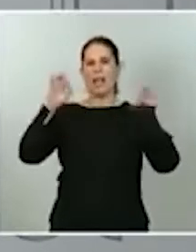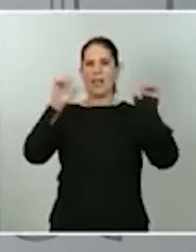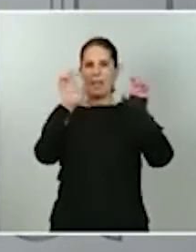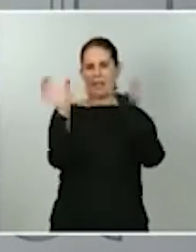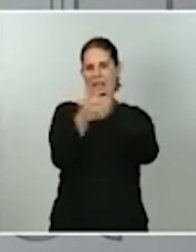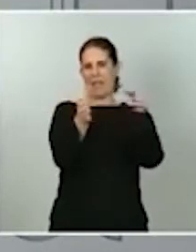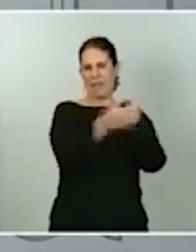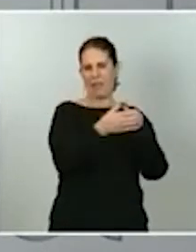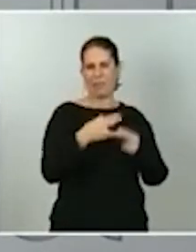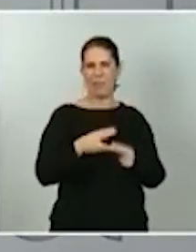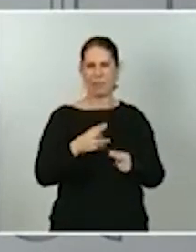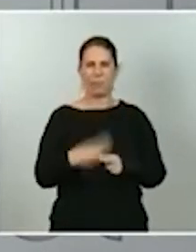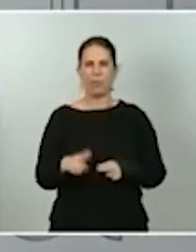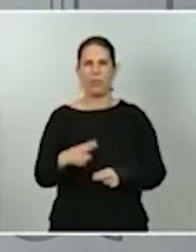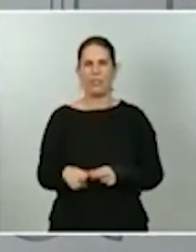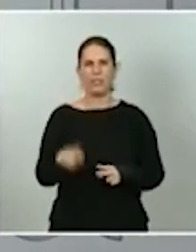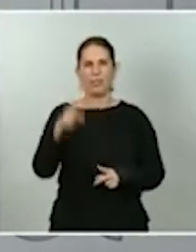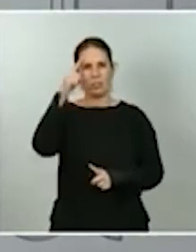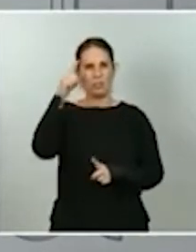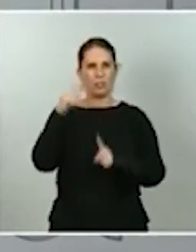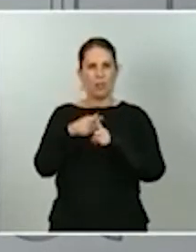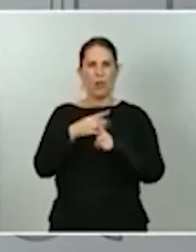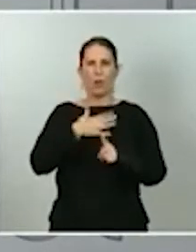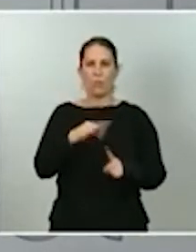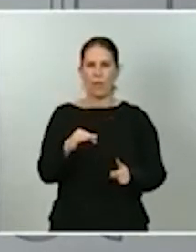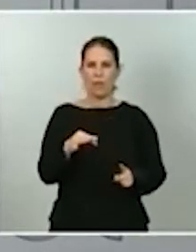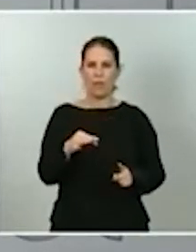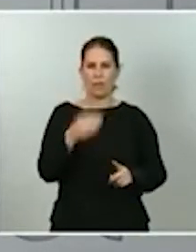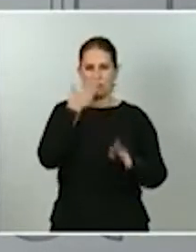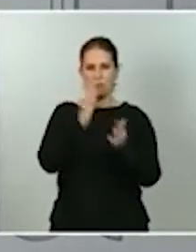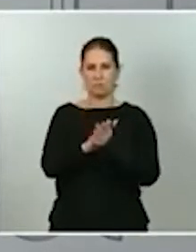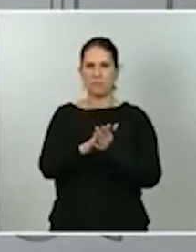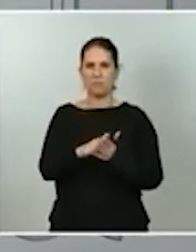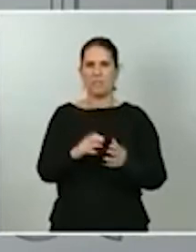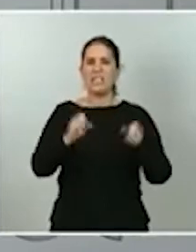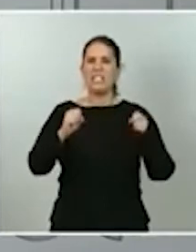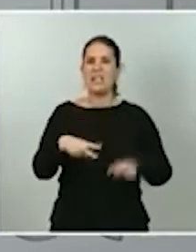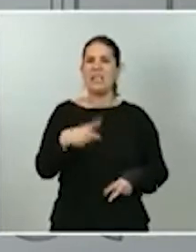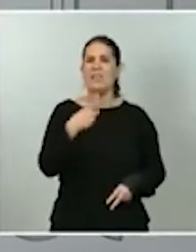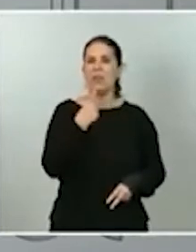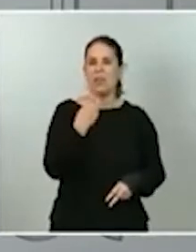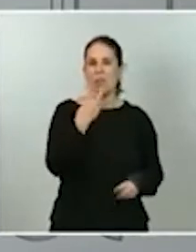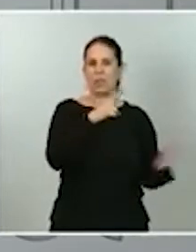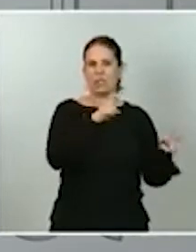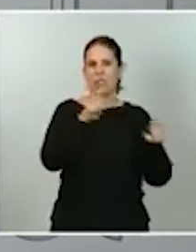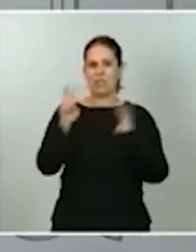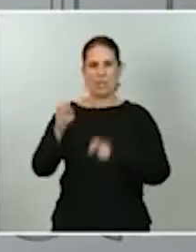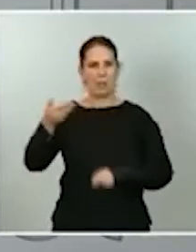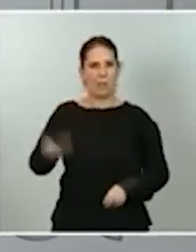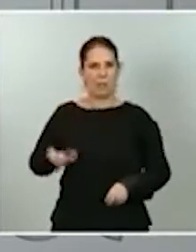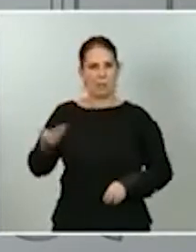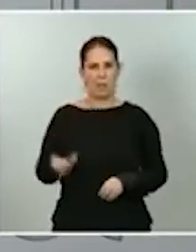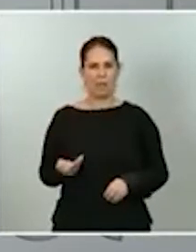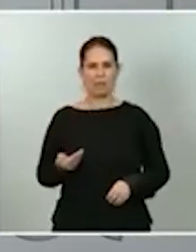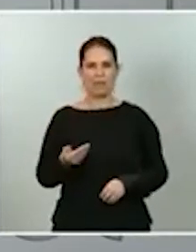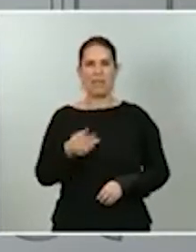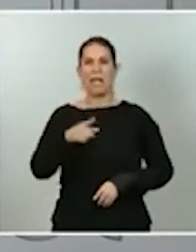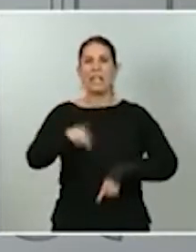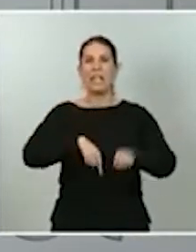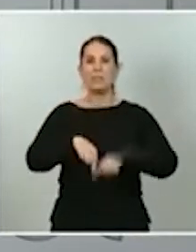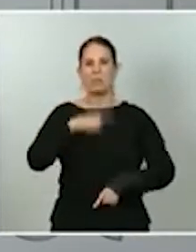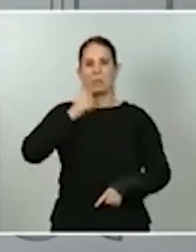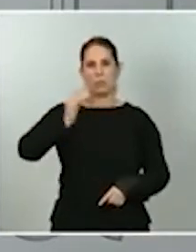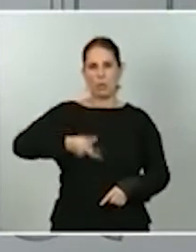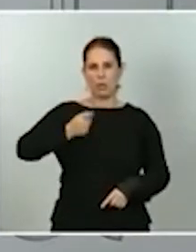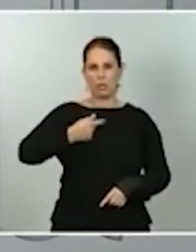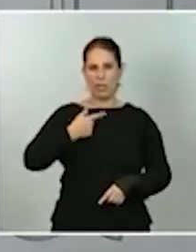frente sin dificultades a estas dos cuestiones que son fundamentales. Mantener el transporte regular de viajeros, la frecuencia, a